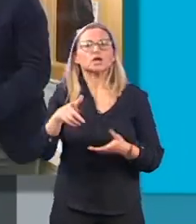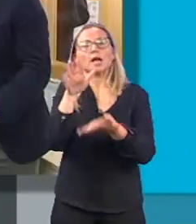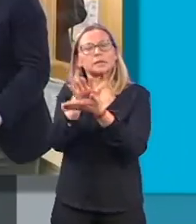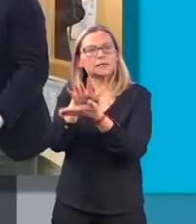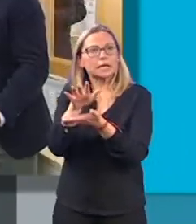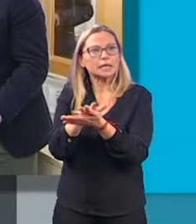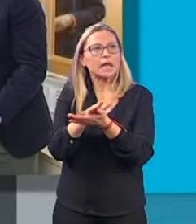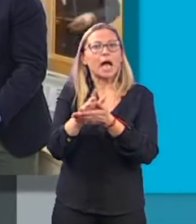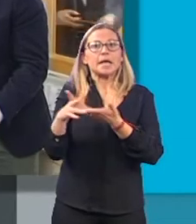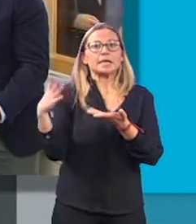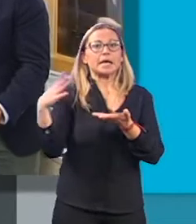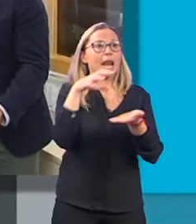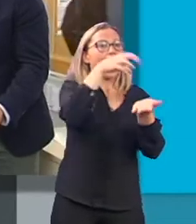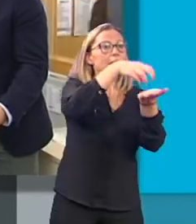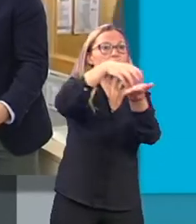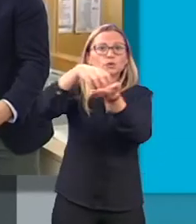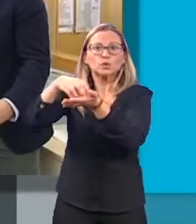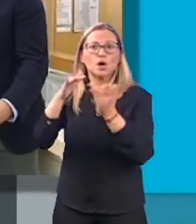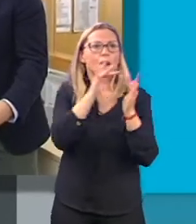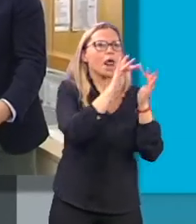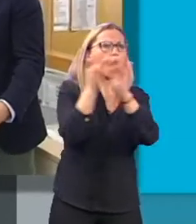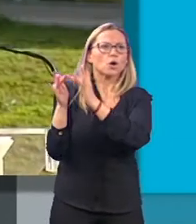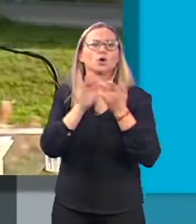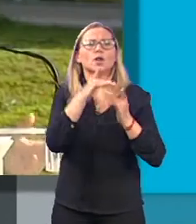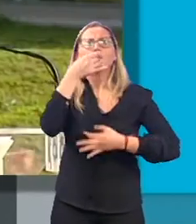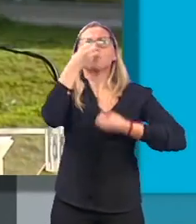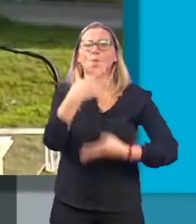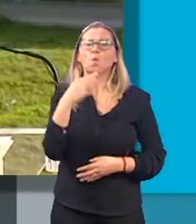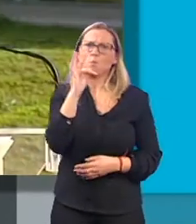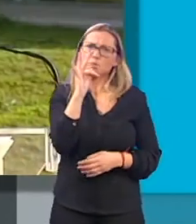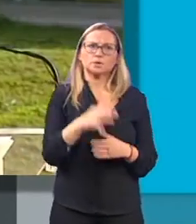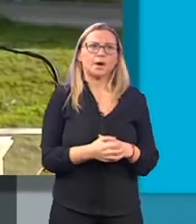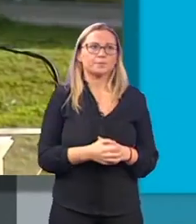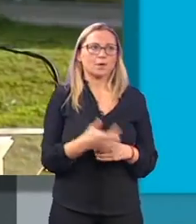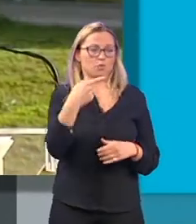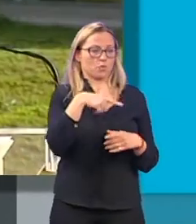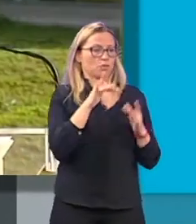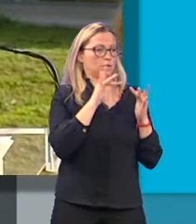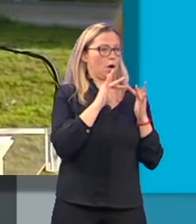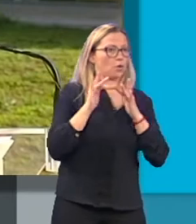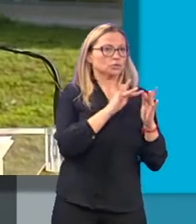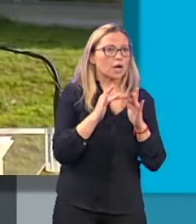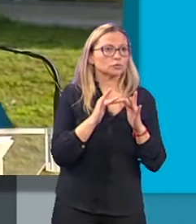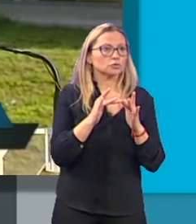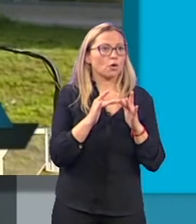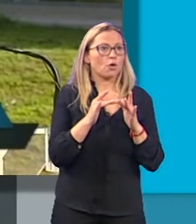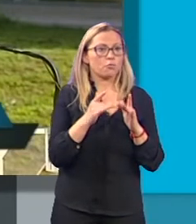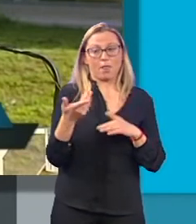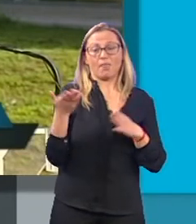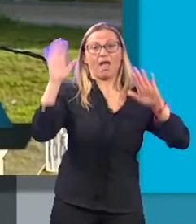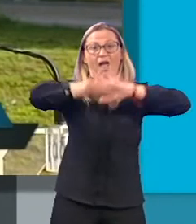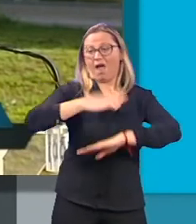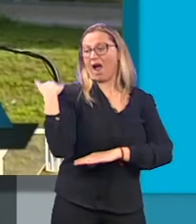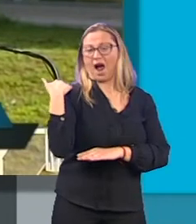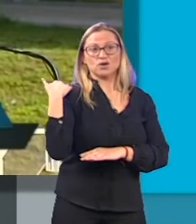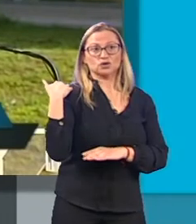que la coordinación entre las distintas administraciones está funcionando. Estamos en contacto institucionalmente desde anoche, que se